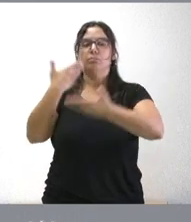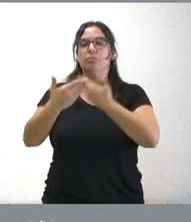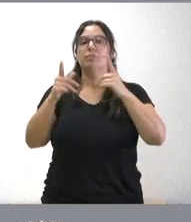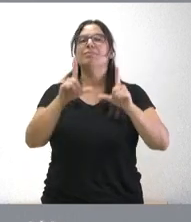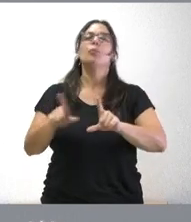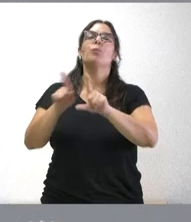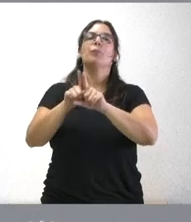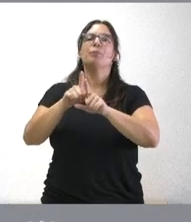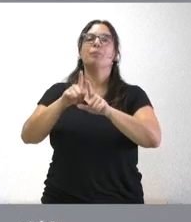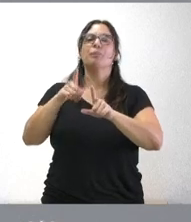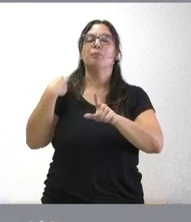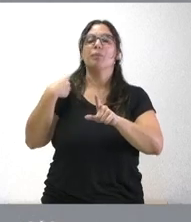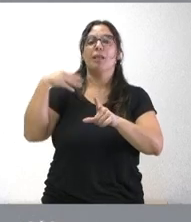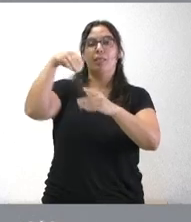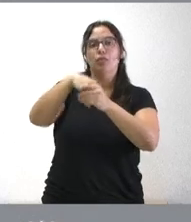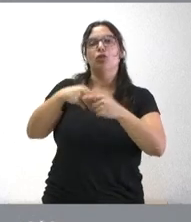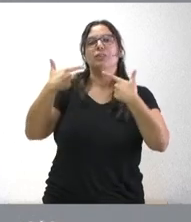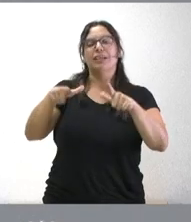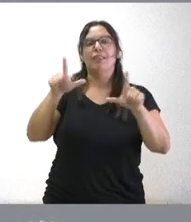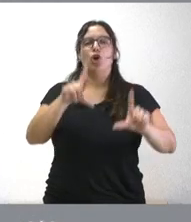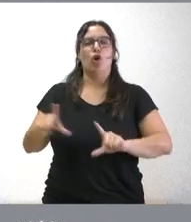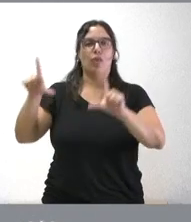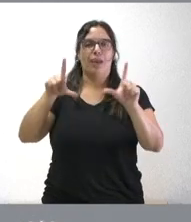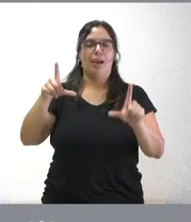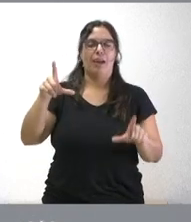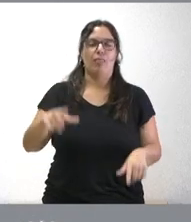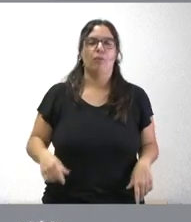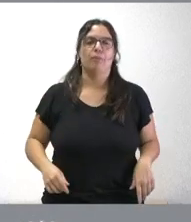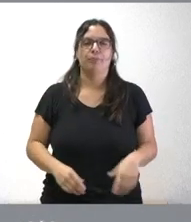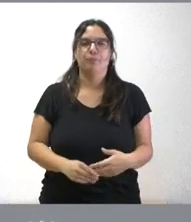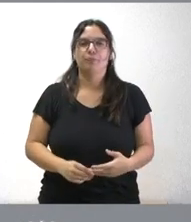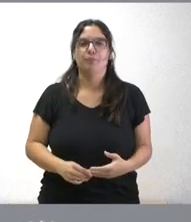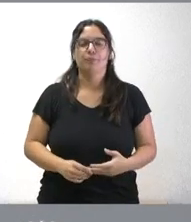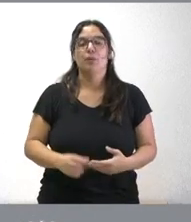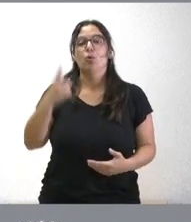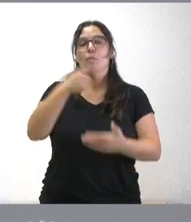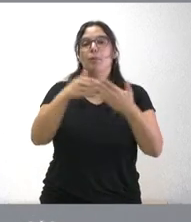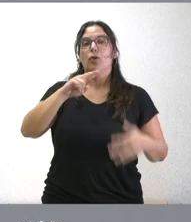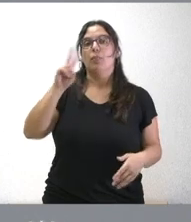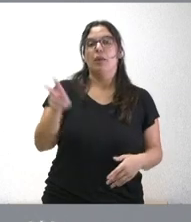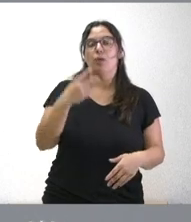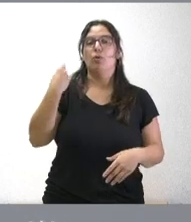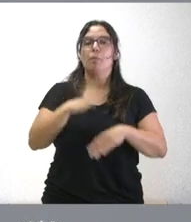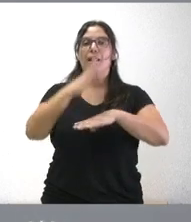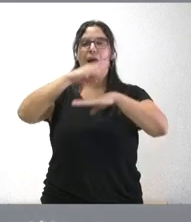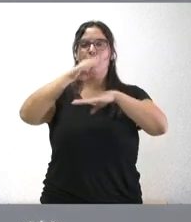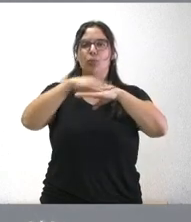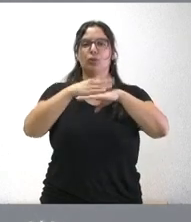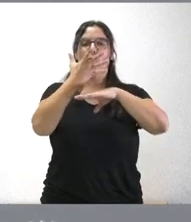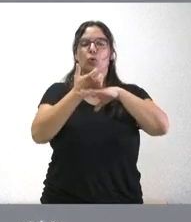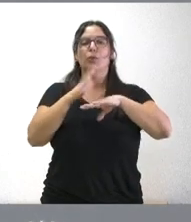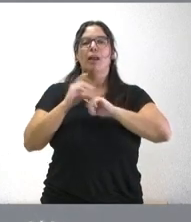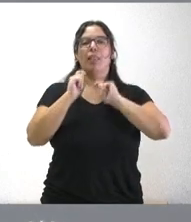intervencionista para el servicio de radiodiagnóstico. Un millón de euros en apósitos asorbentes destinados al Complejo